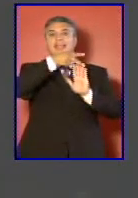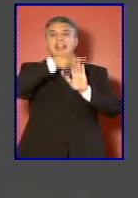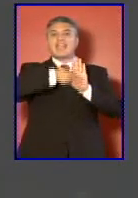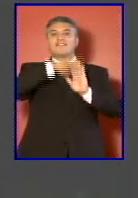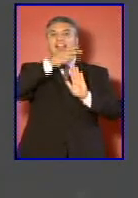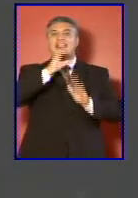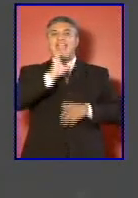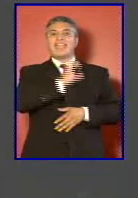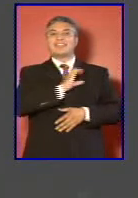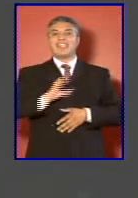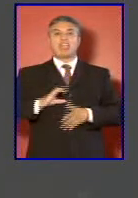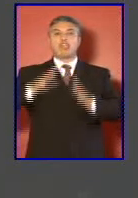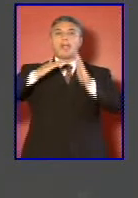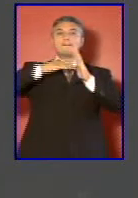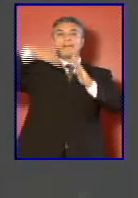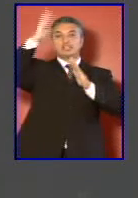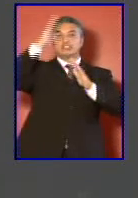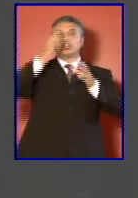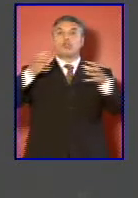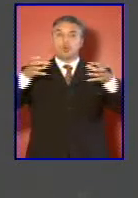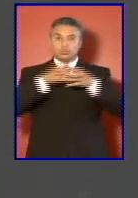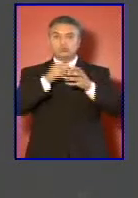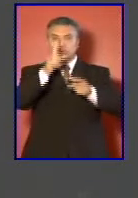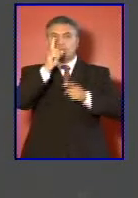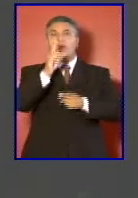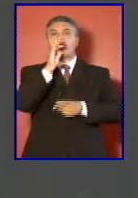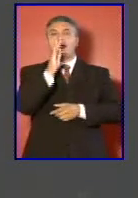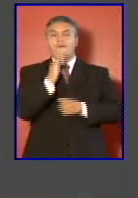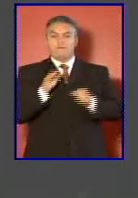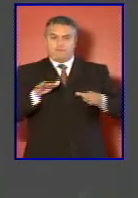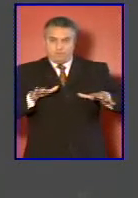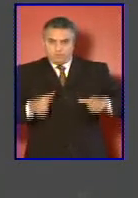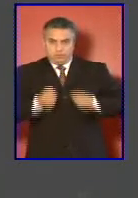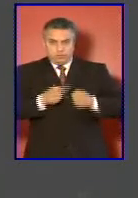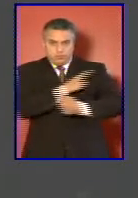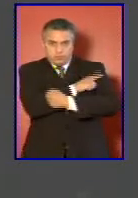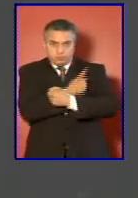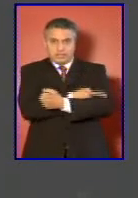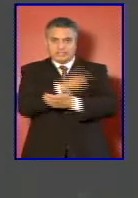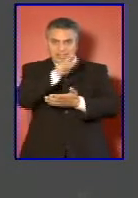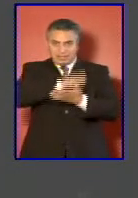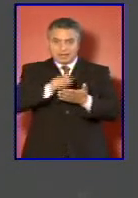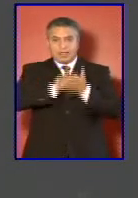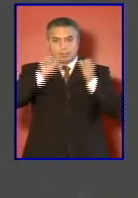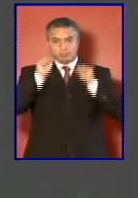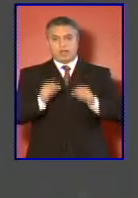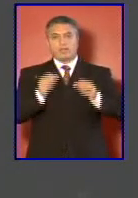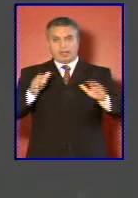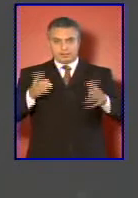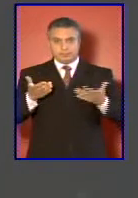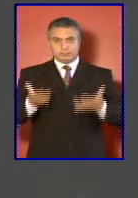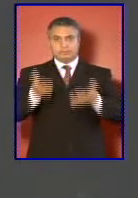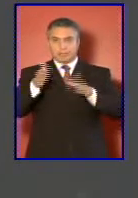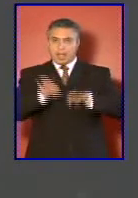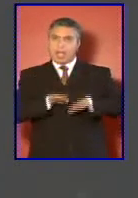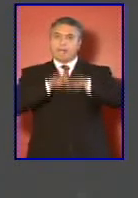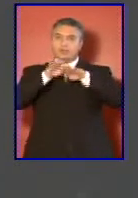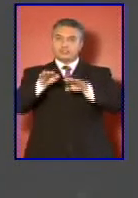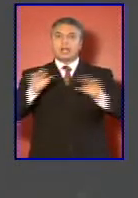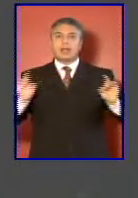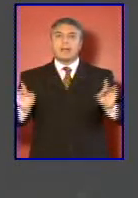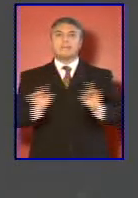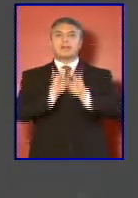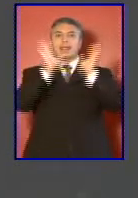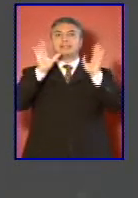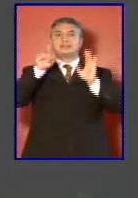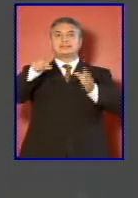conjunto una fuerza de tarea capaz de manejar y apoyar las emergencias a nivel